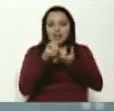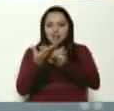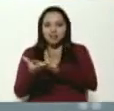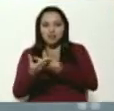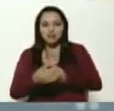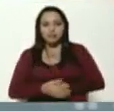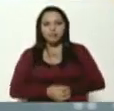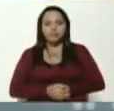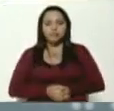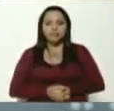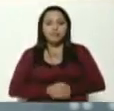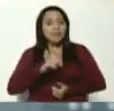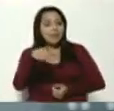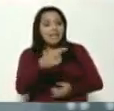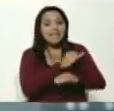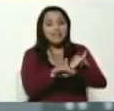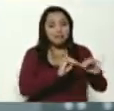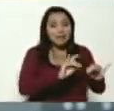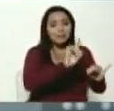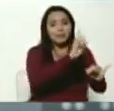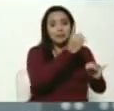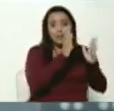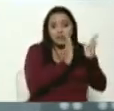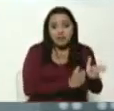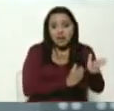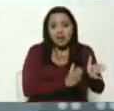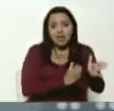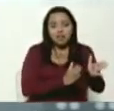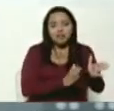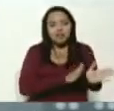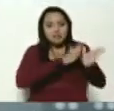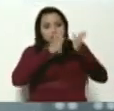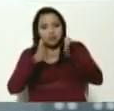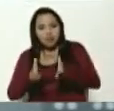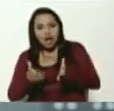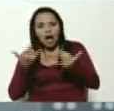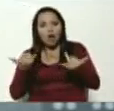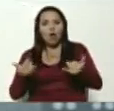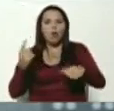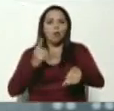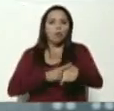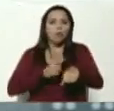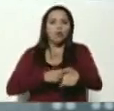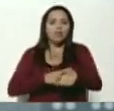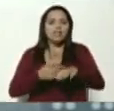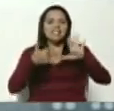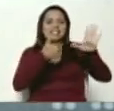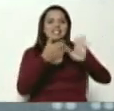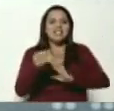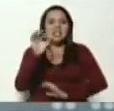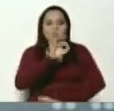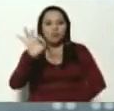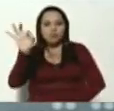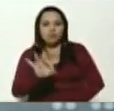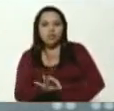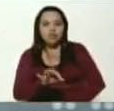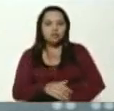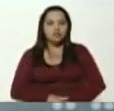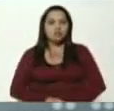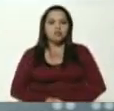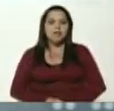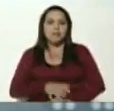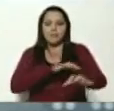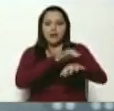cierra en el día de mañana, y hoy, a esta hora, tenemos el 60% de altos